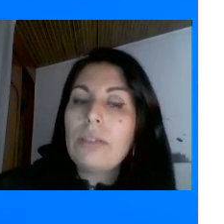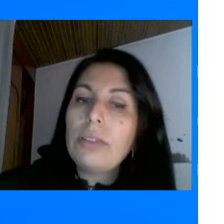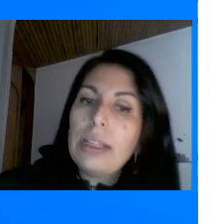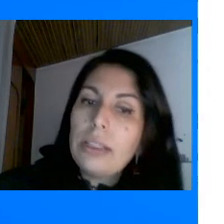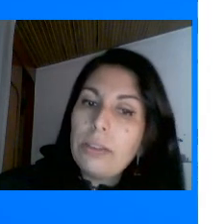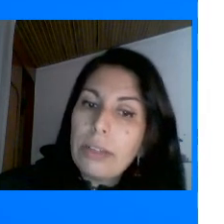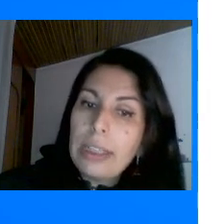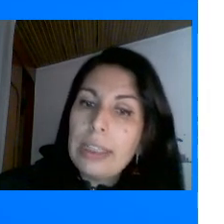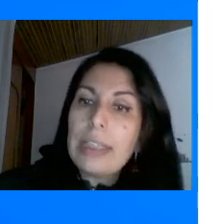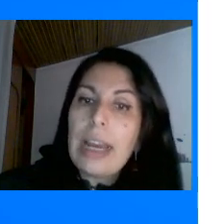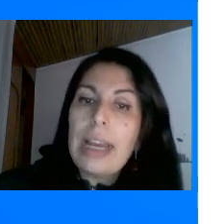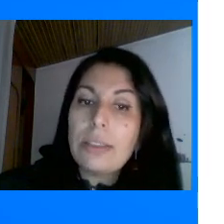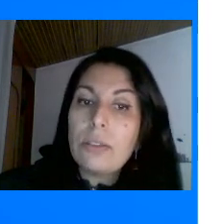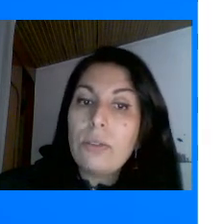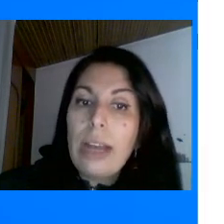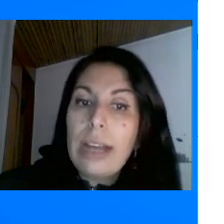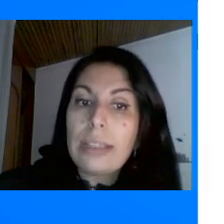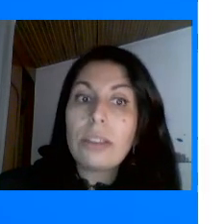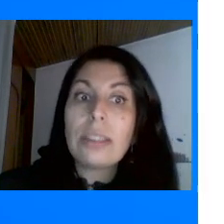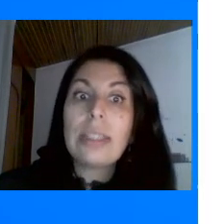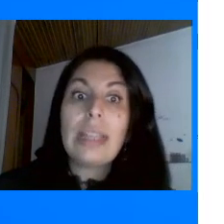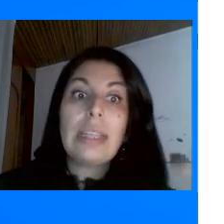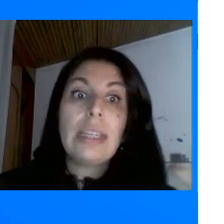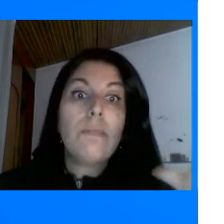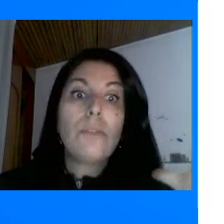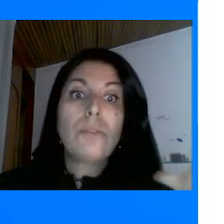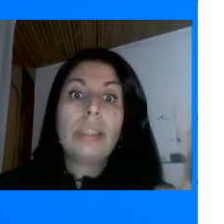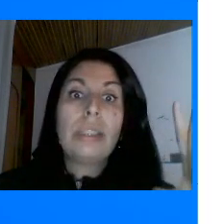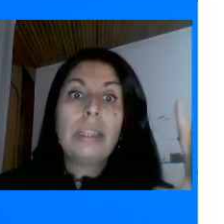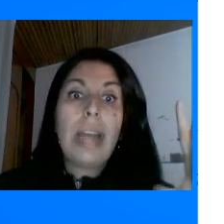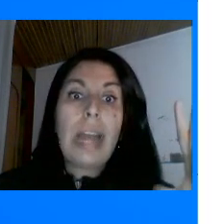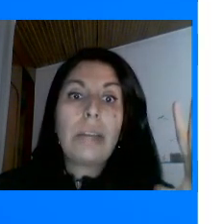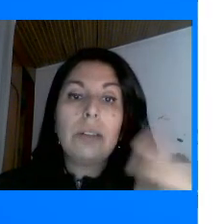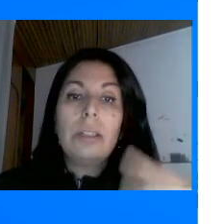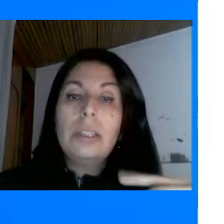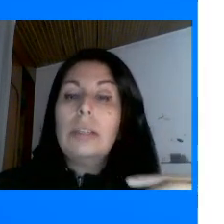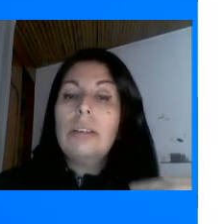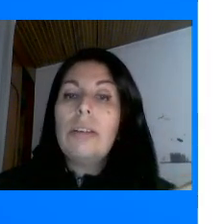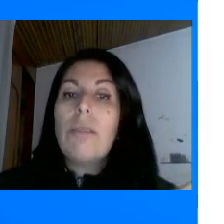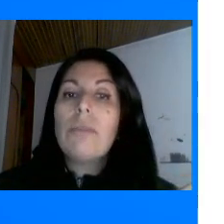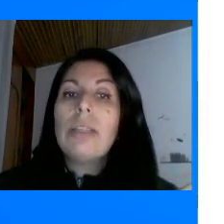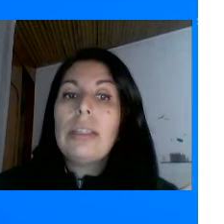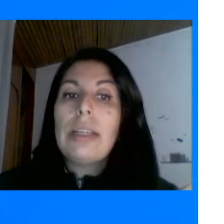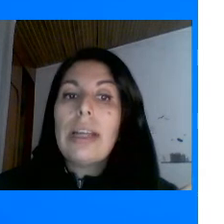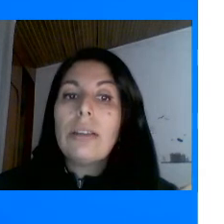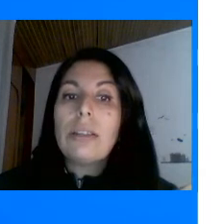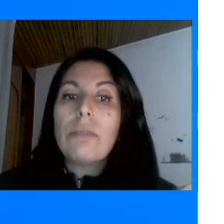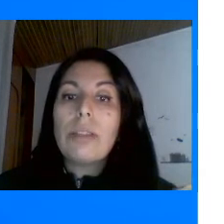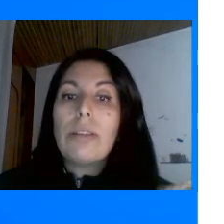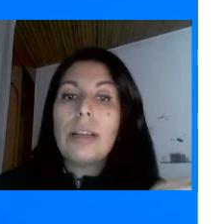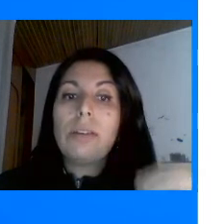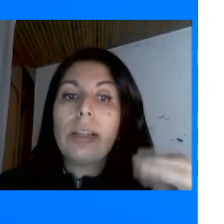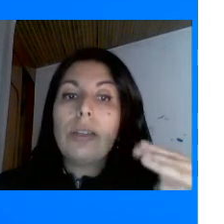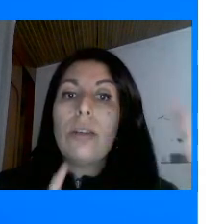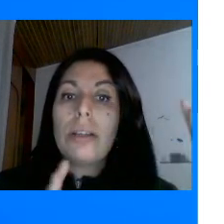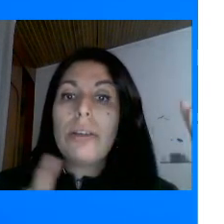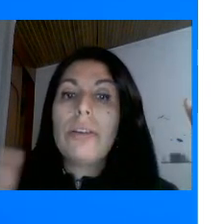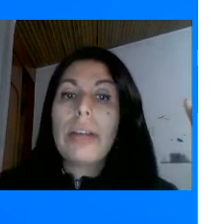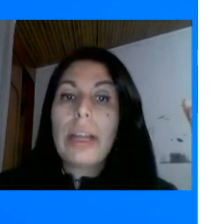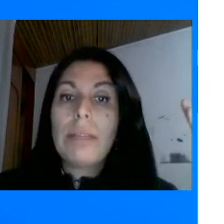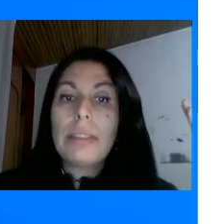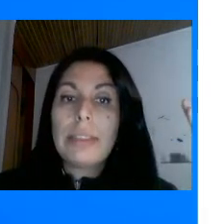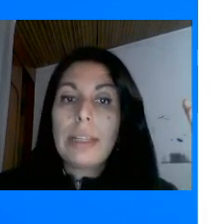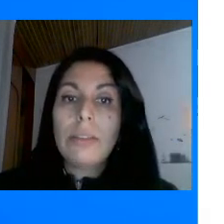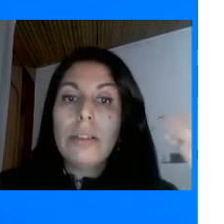viaje De estos aristócratas A estos lugares Entonces ya teníamos Un itinerario Cuando hablamos de itinerario Estamos hablando De todo el